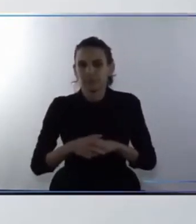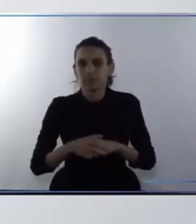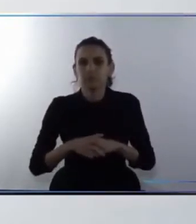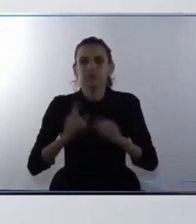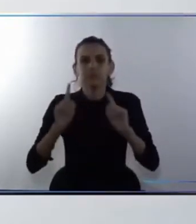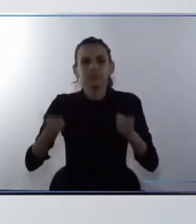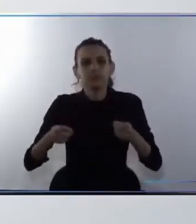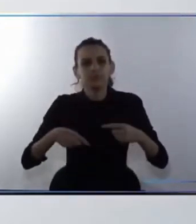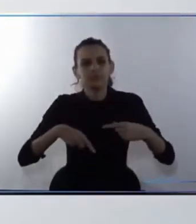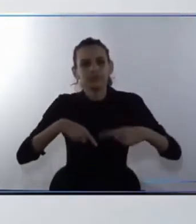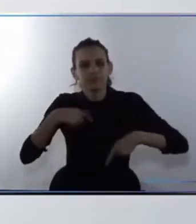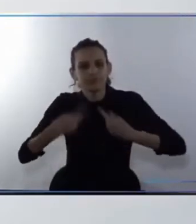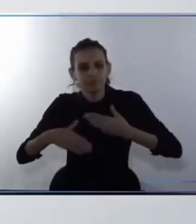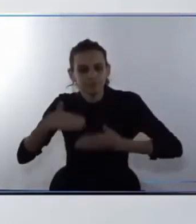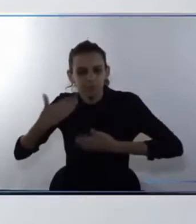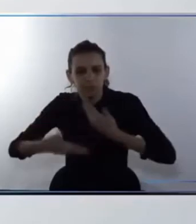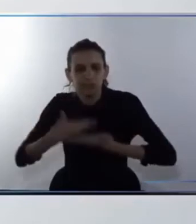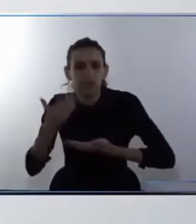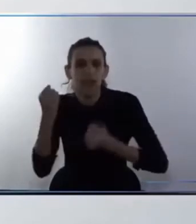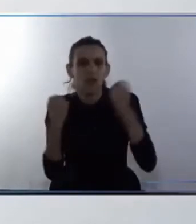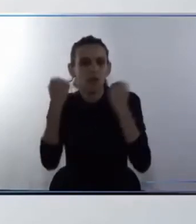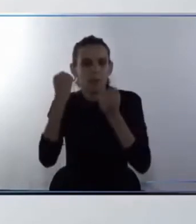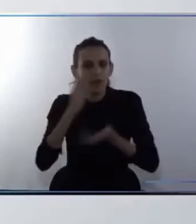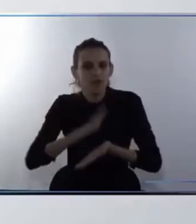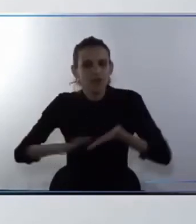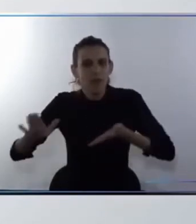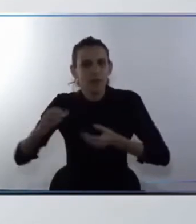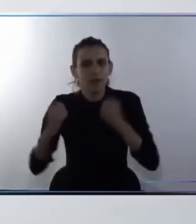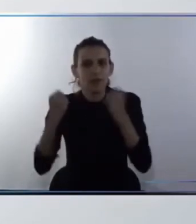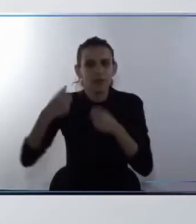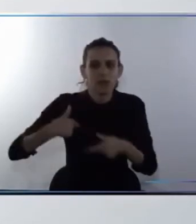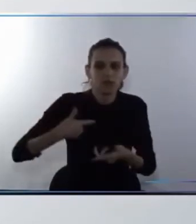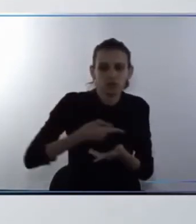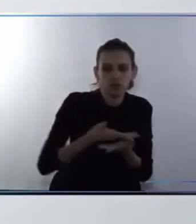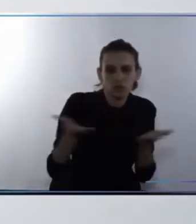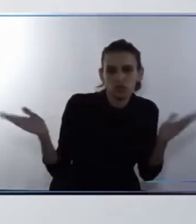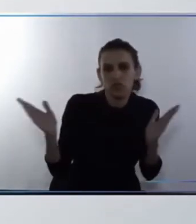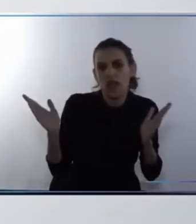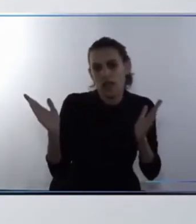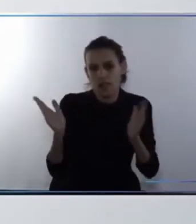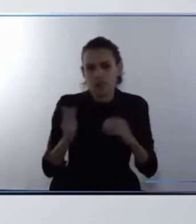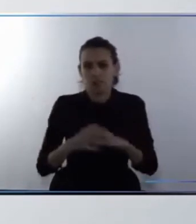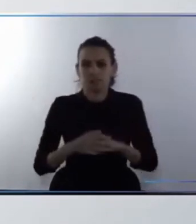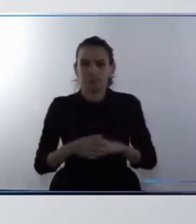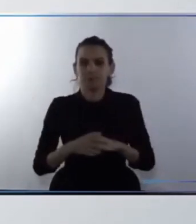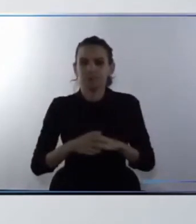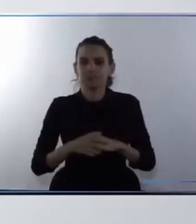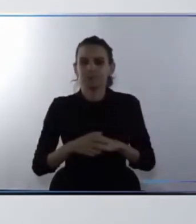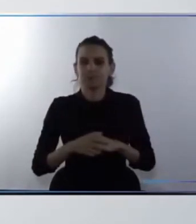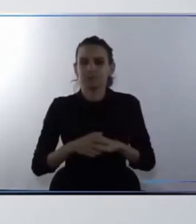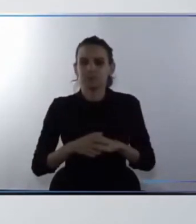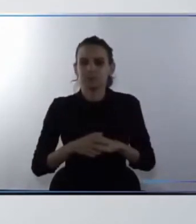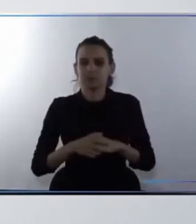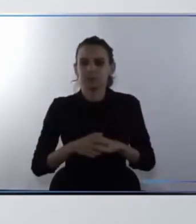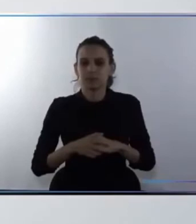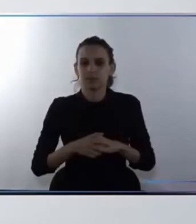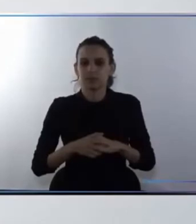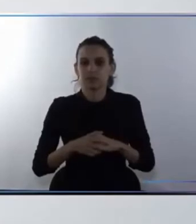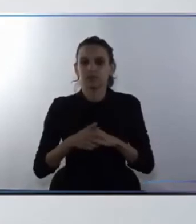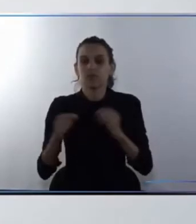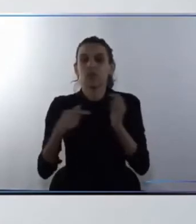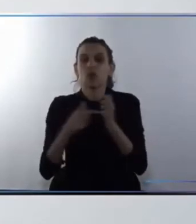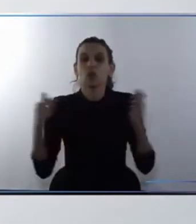hacia las nuevas economías la economía social circular baja el carbono ciudades